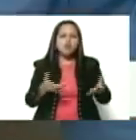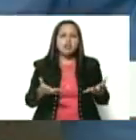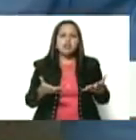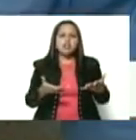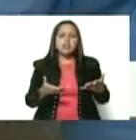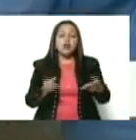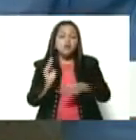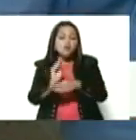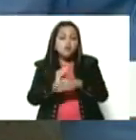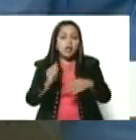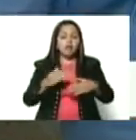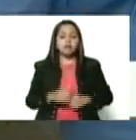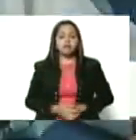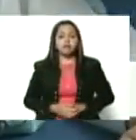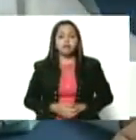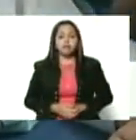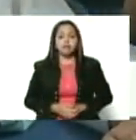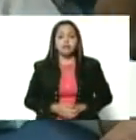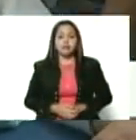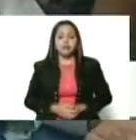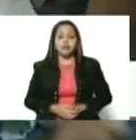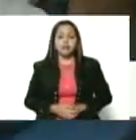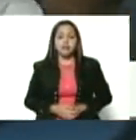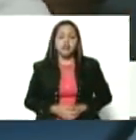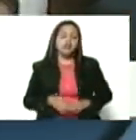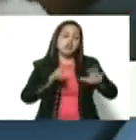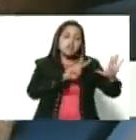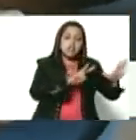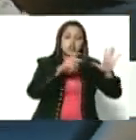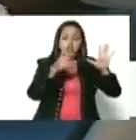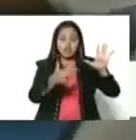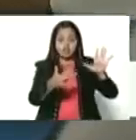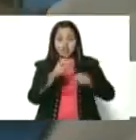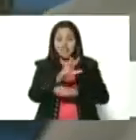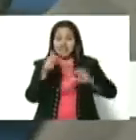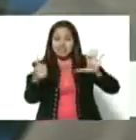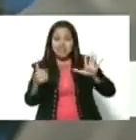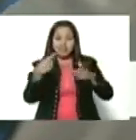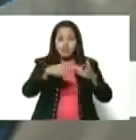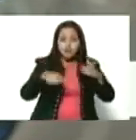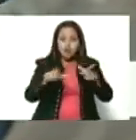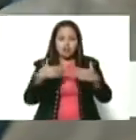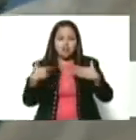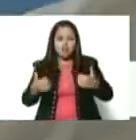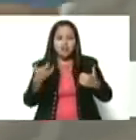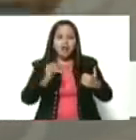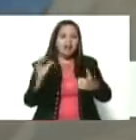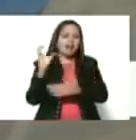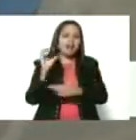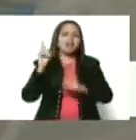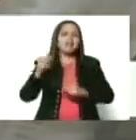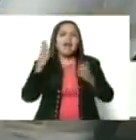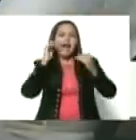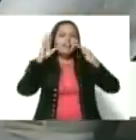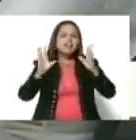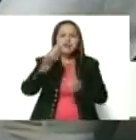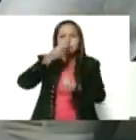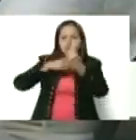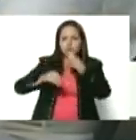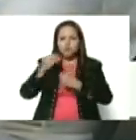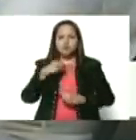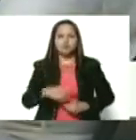popular de los 736 consultorios que hay en la ciudad de Caracas. El tercero, la atención nutricional,